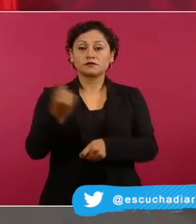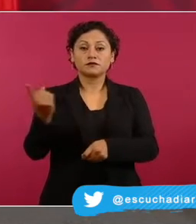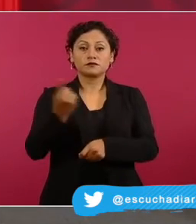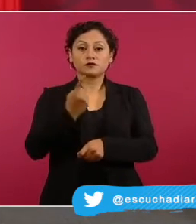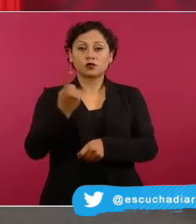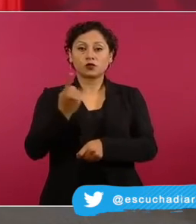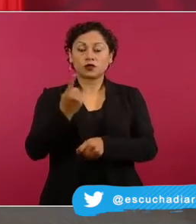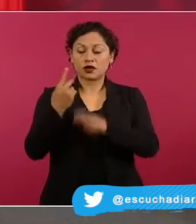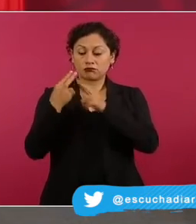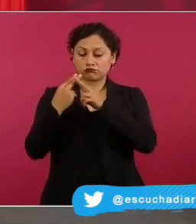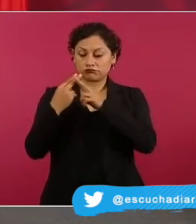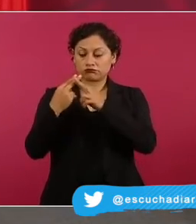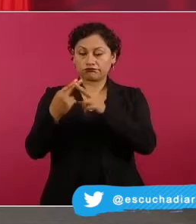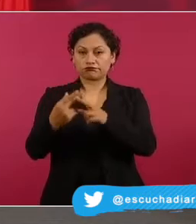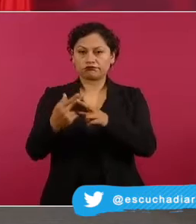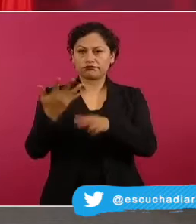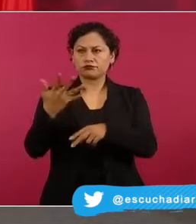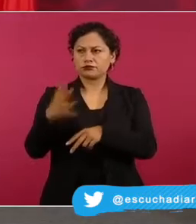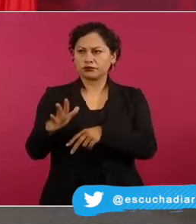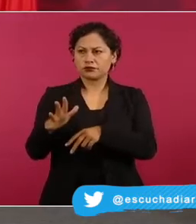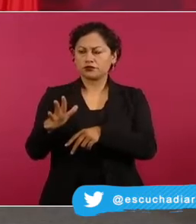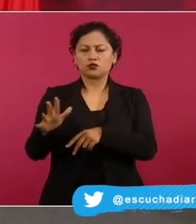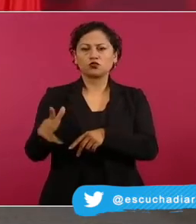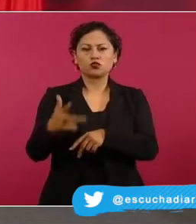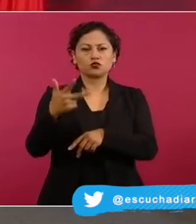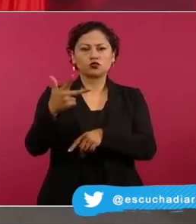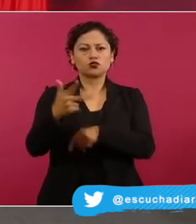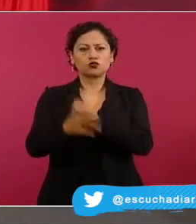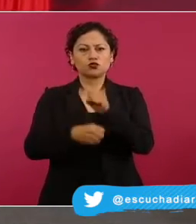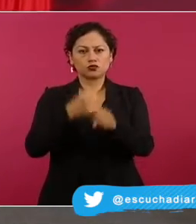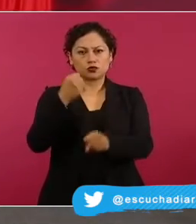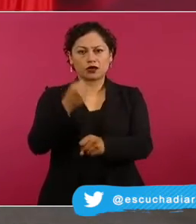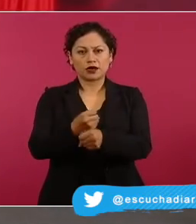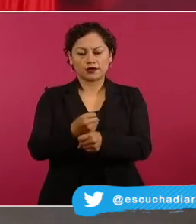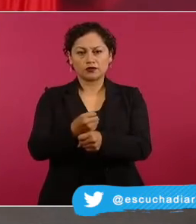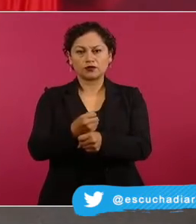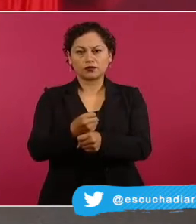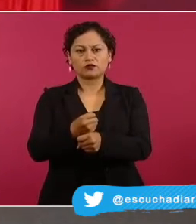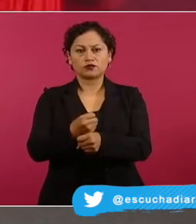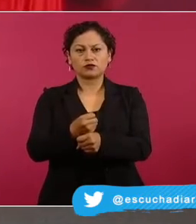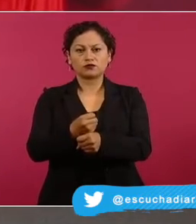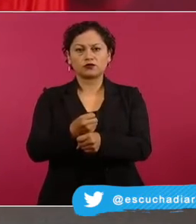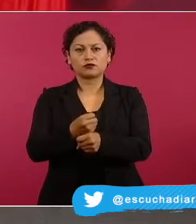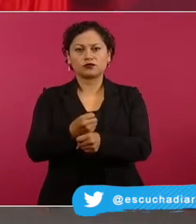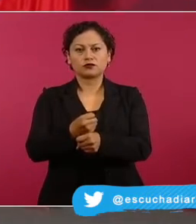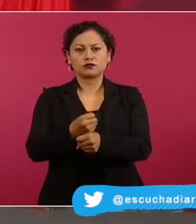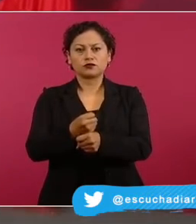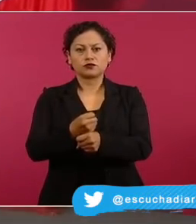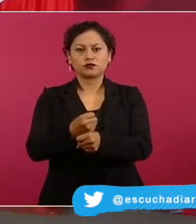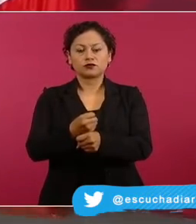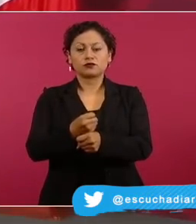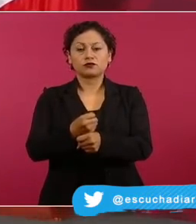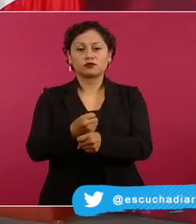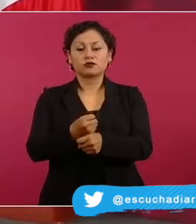y se continuará haciendo justicia hace un llamado a evitar la violencia en las protestas por este aniversario